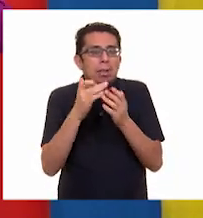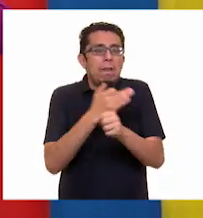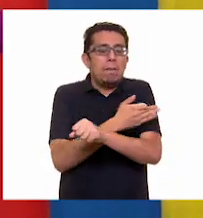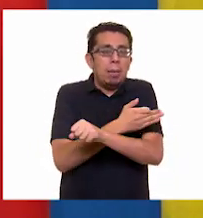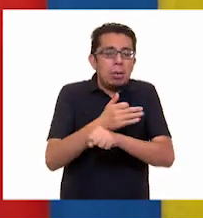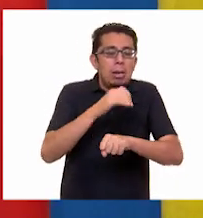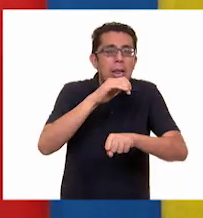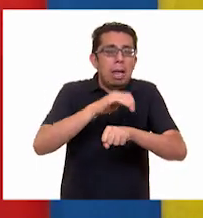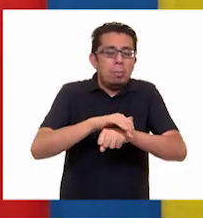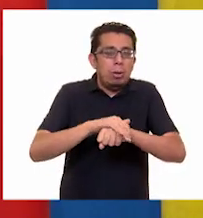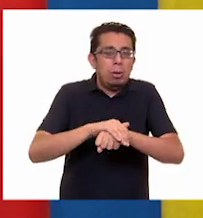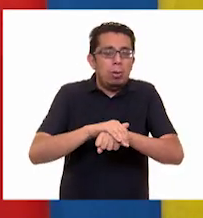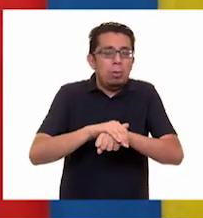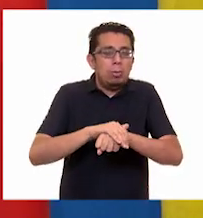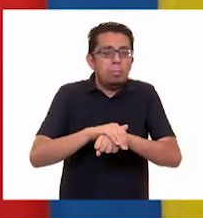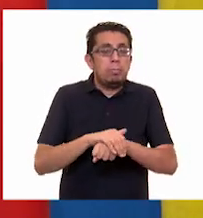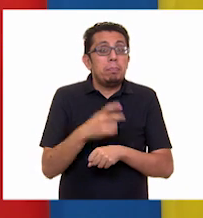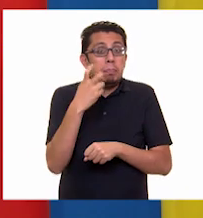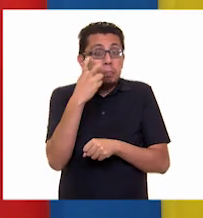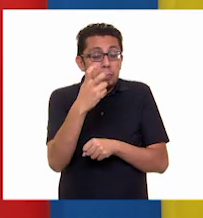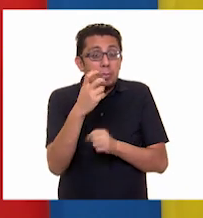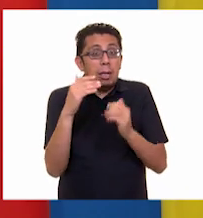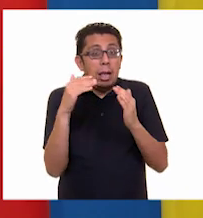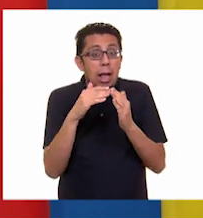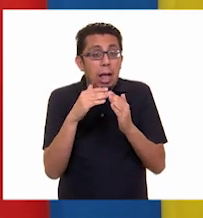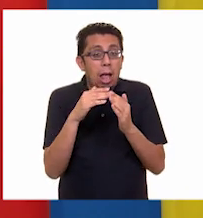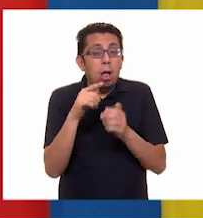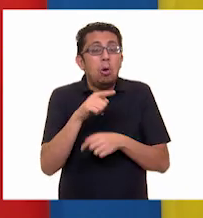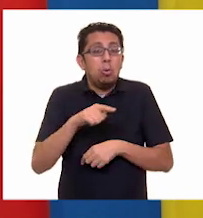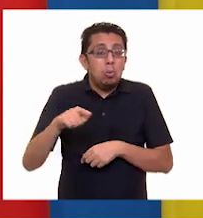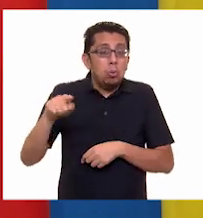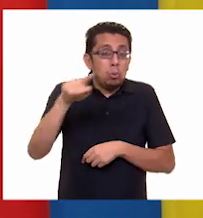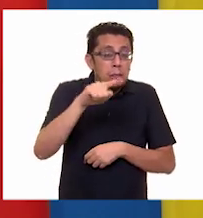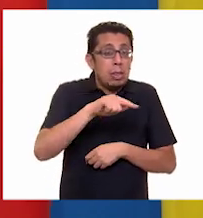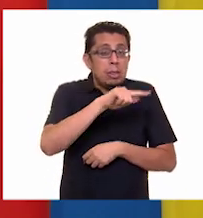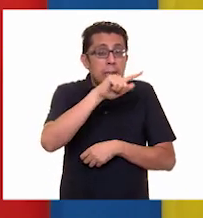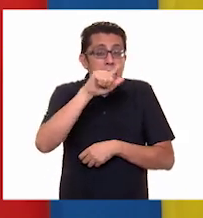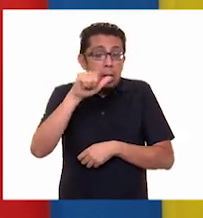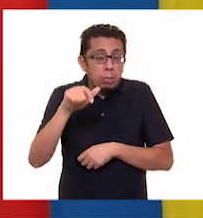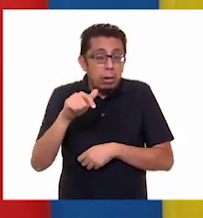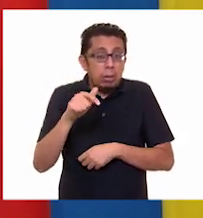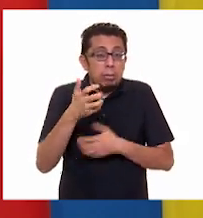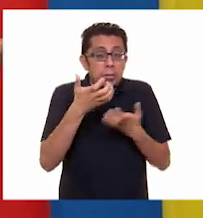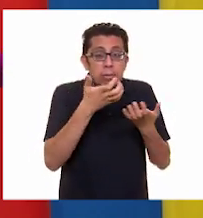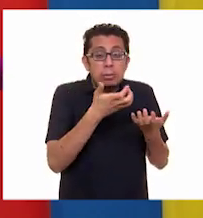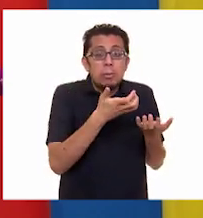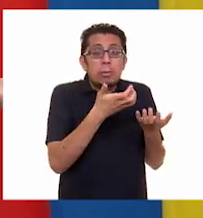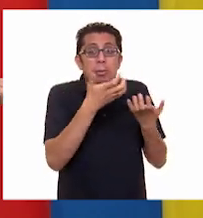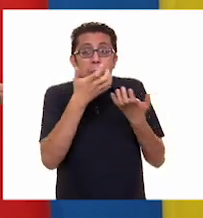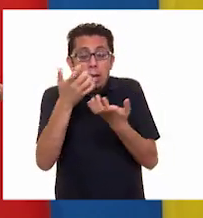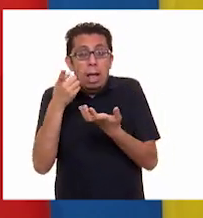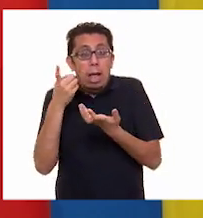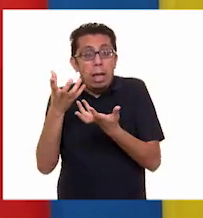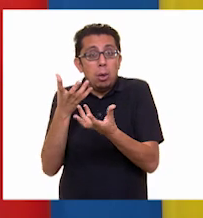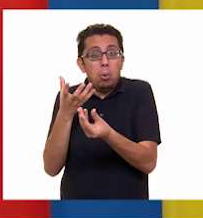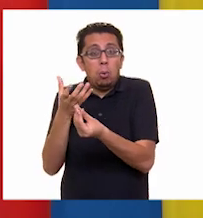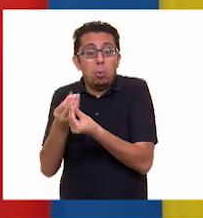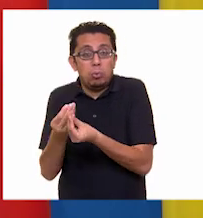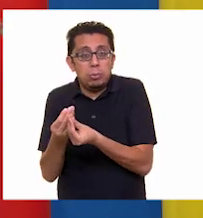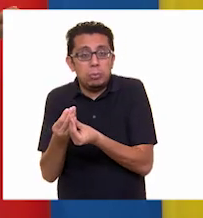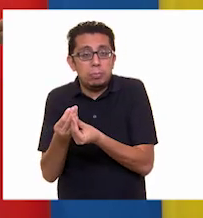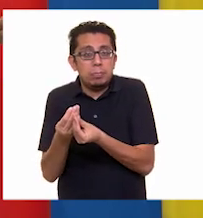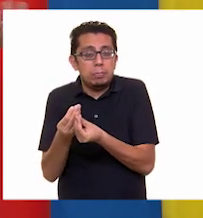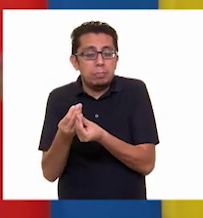en un barrio o en un pueblo. Que sea ese el punto de reunión en caso de que alguno de los miembros de la familia se